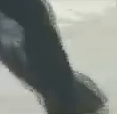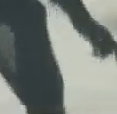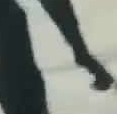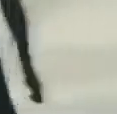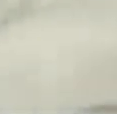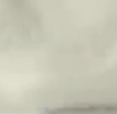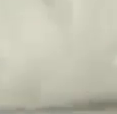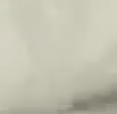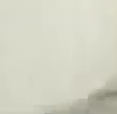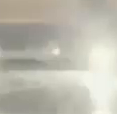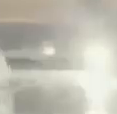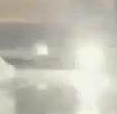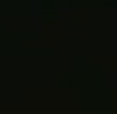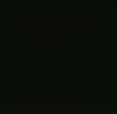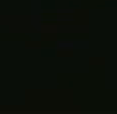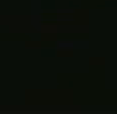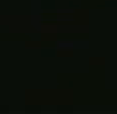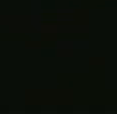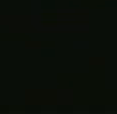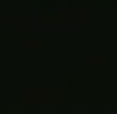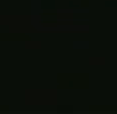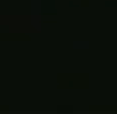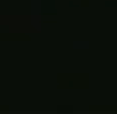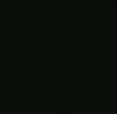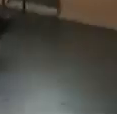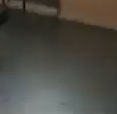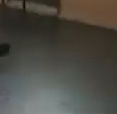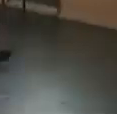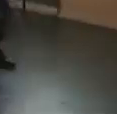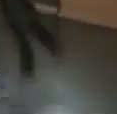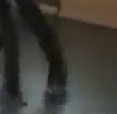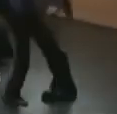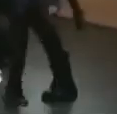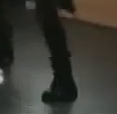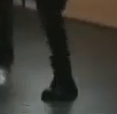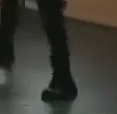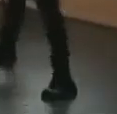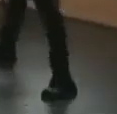nacionales, 23 internacionales,